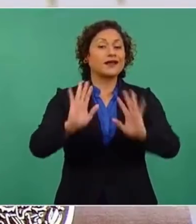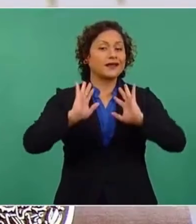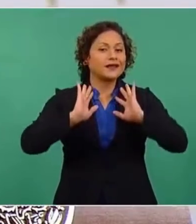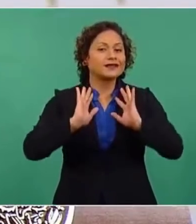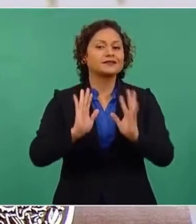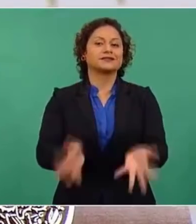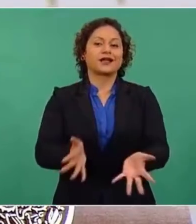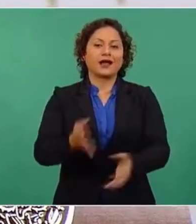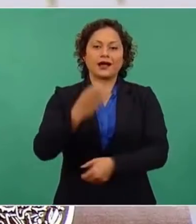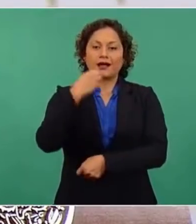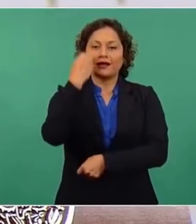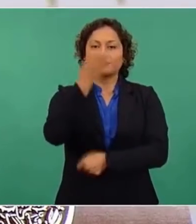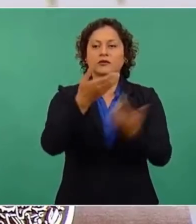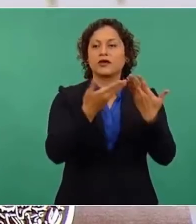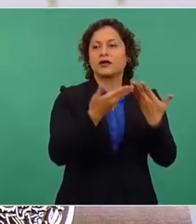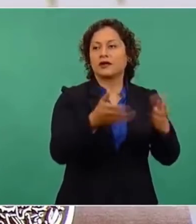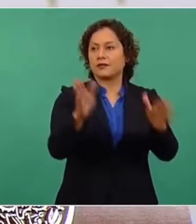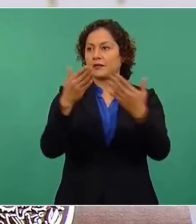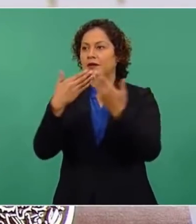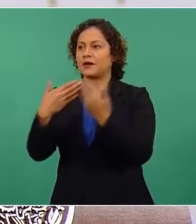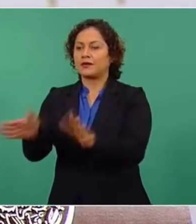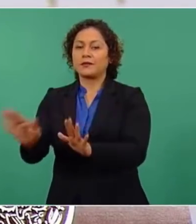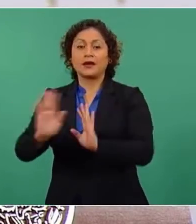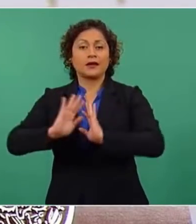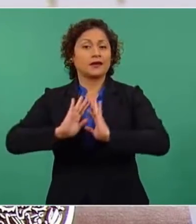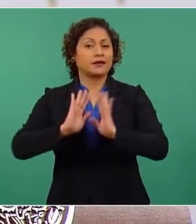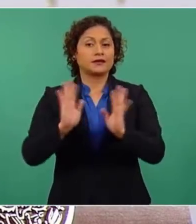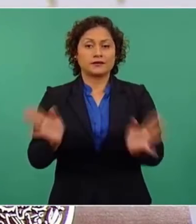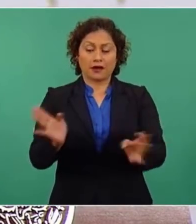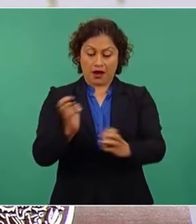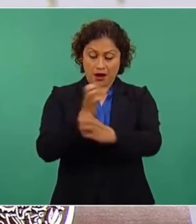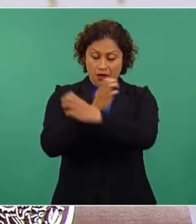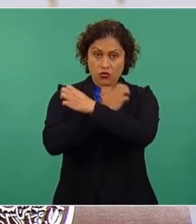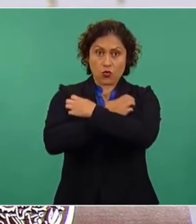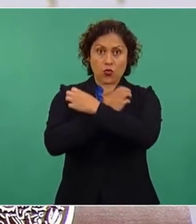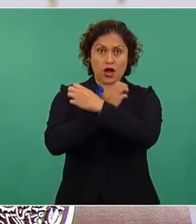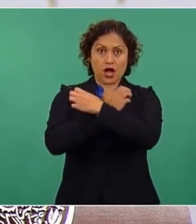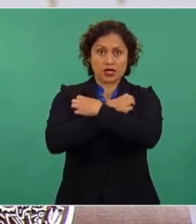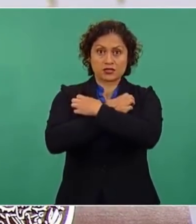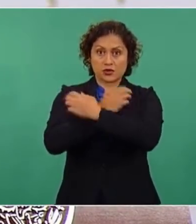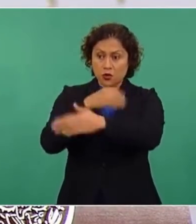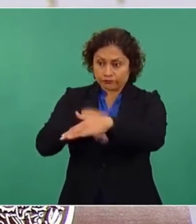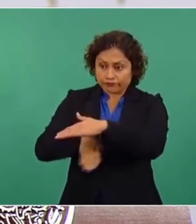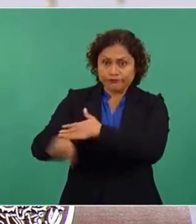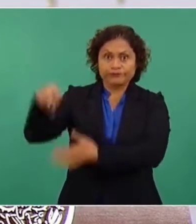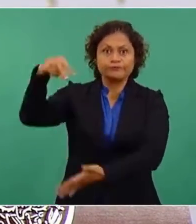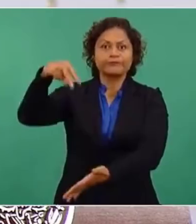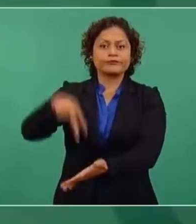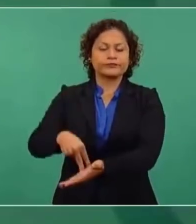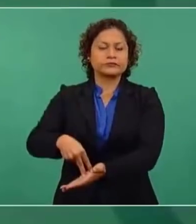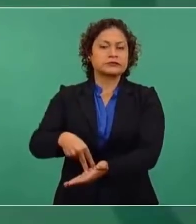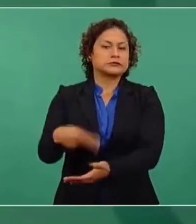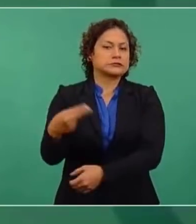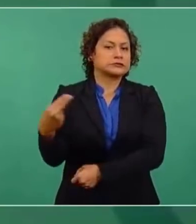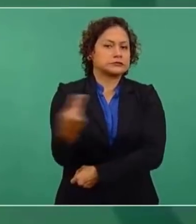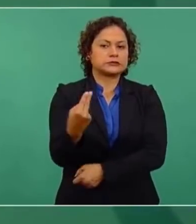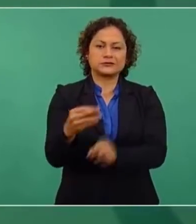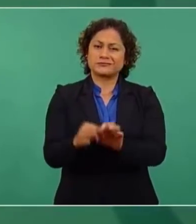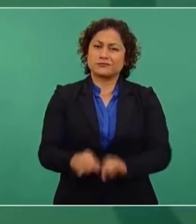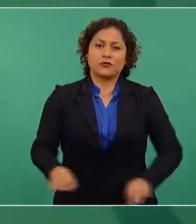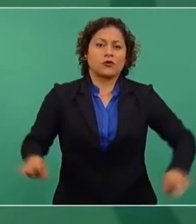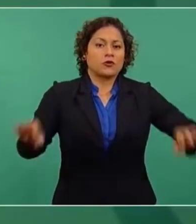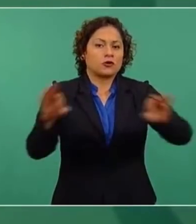importantísima la educación presencial. Y es un llamado respetuoso a